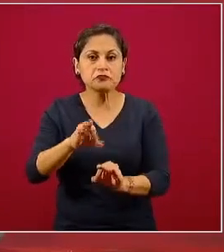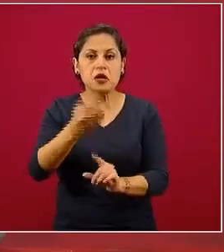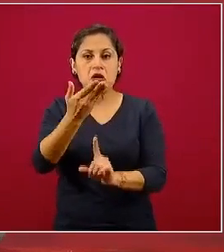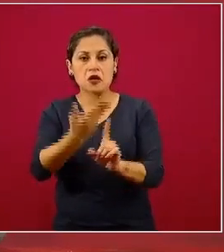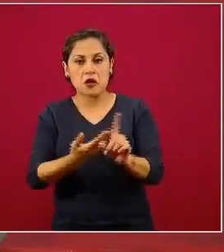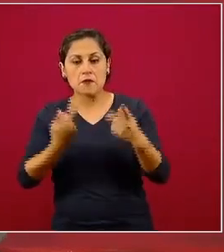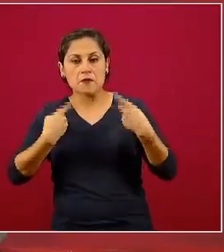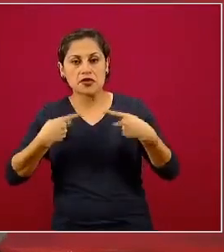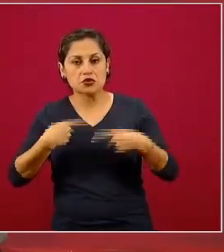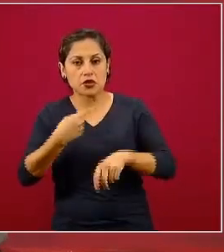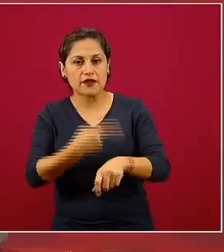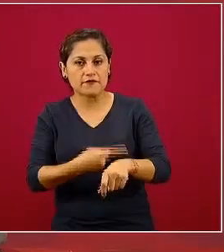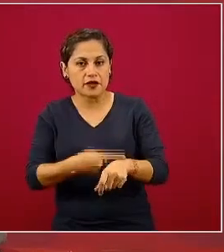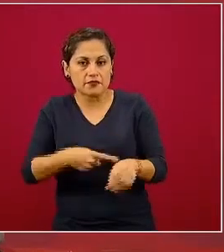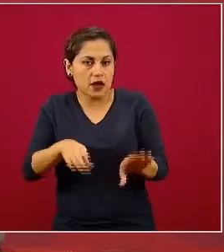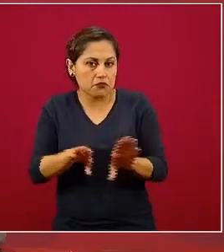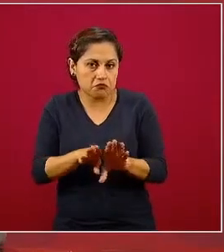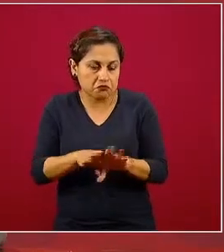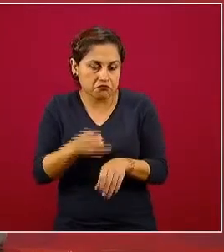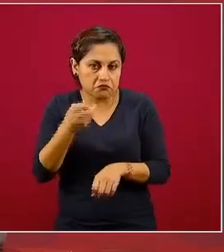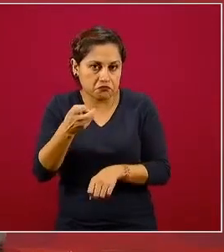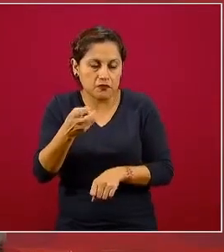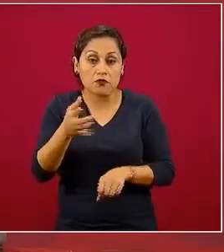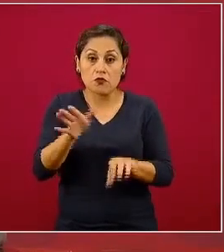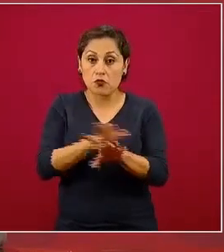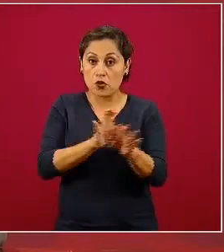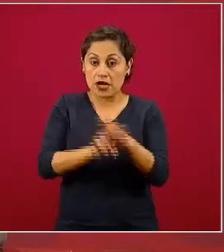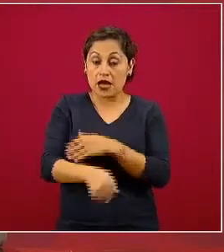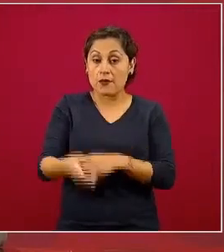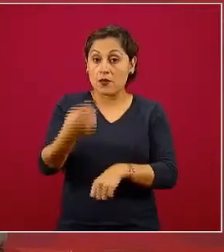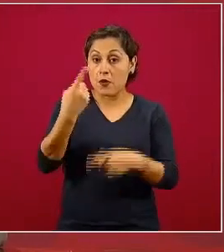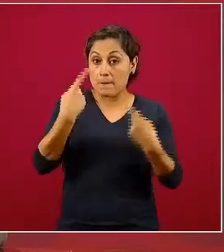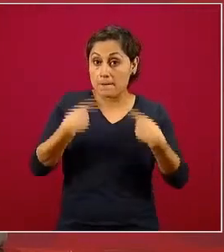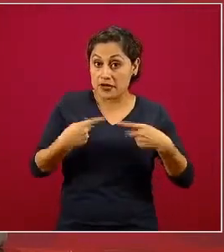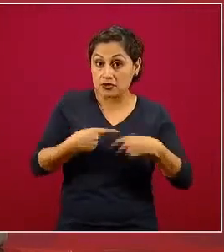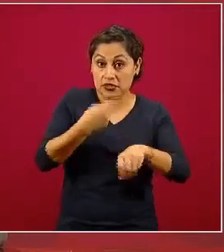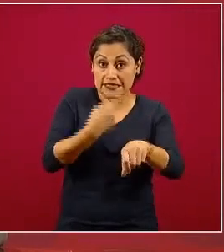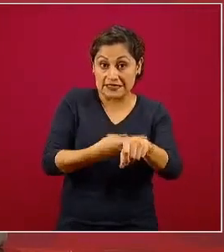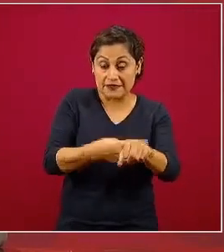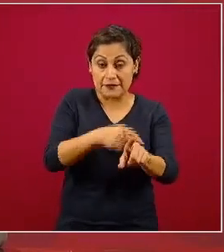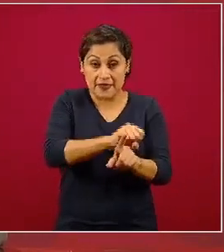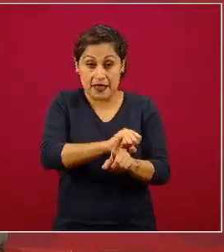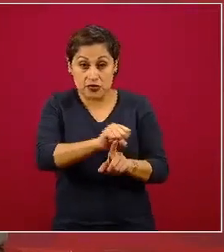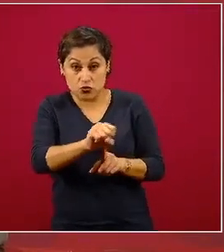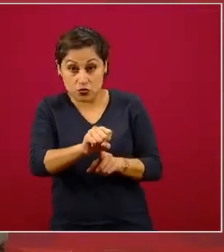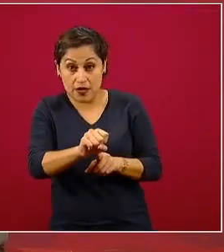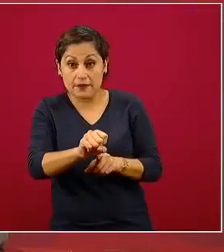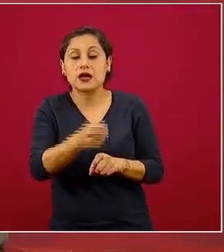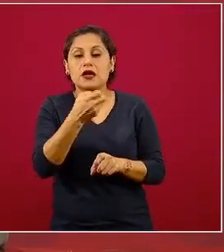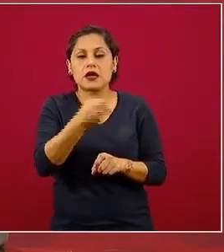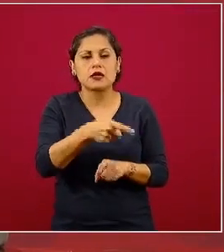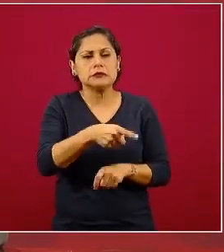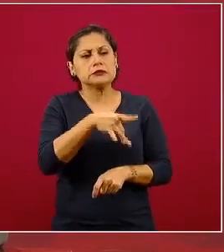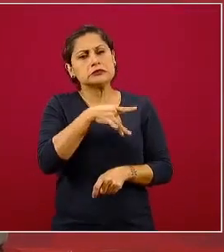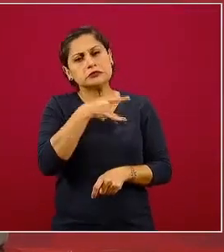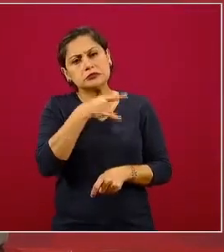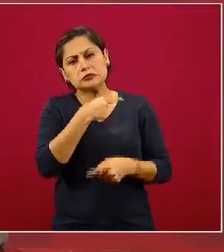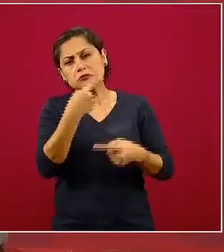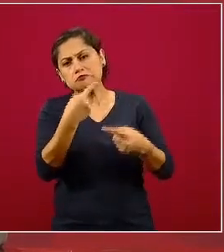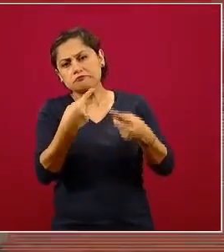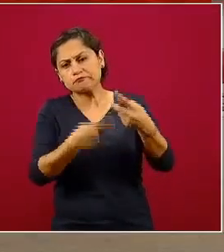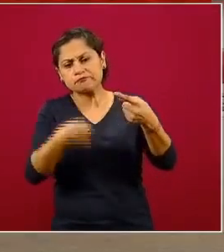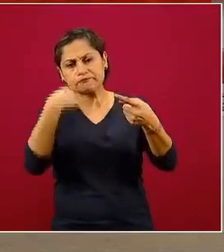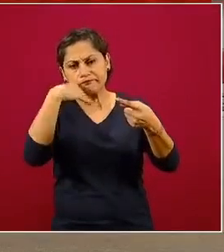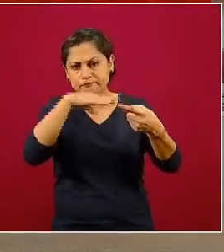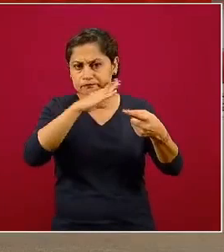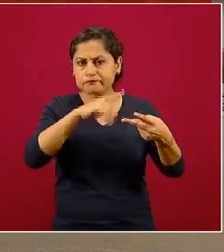En personas que no tienen enfermedad grave sino más bien enfermedad leve tienen los síntomas característicos fiebre,